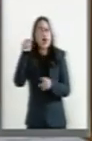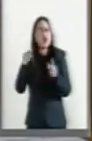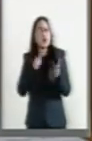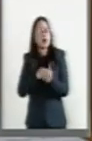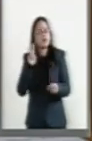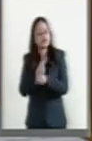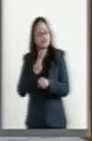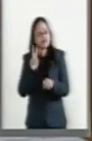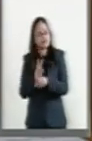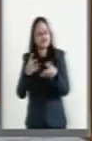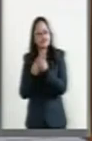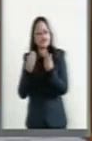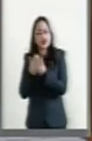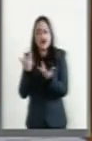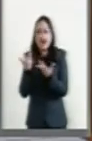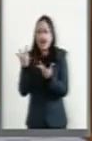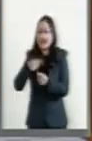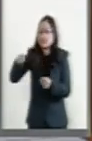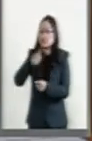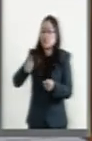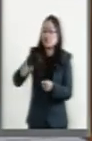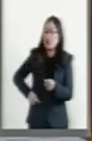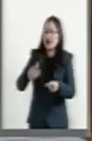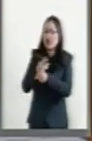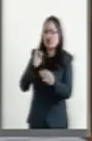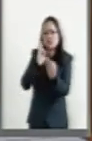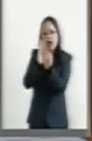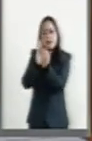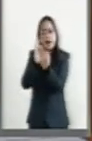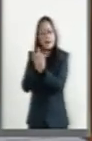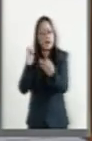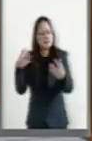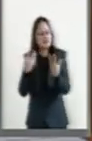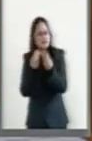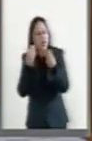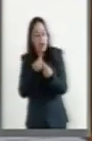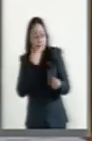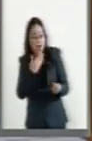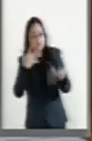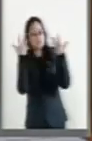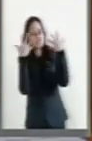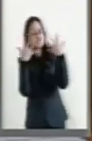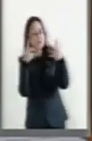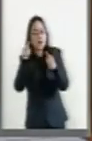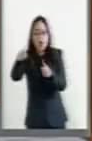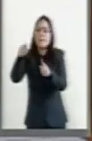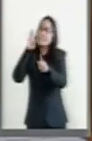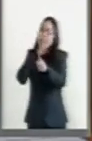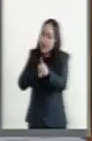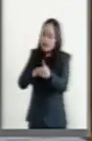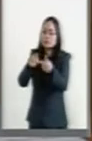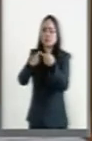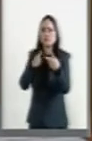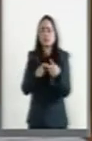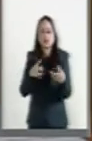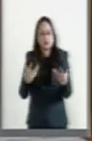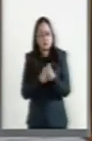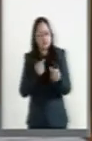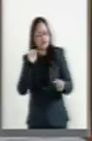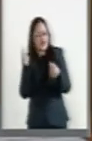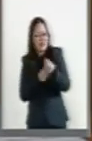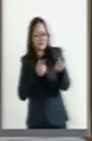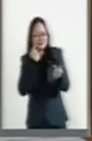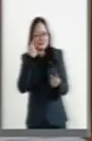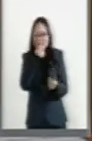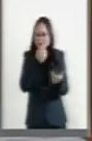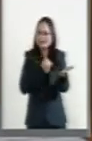vigilen de cerca todos los actos públicos de nuestros gobernantes, elogeadlos cuando hagan bien, critiquenlos cuando obren mal, seamos imparciales en